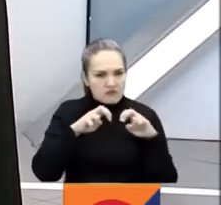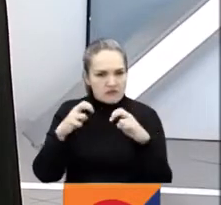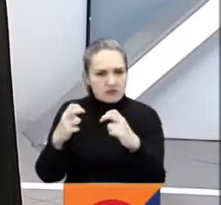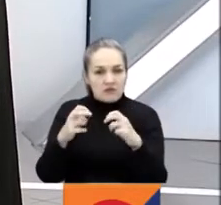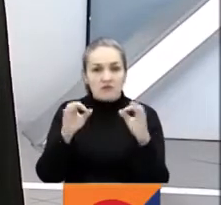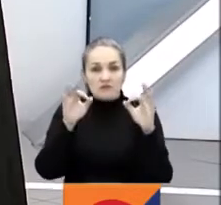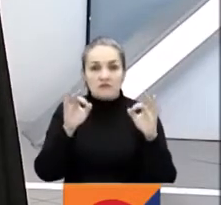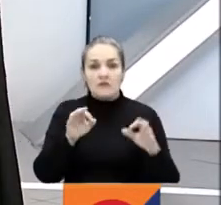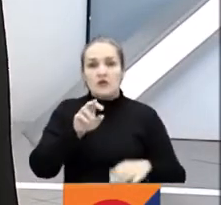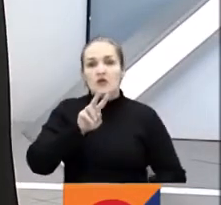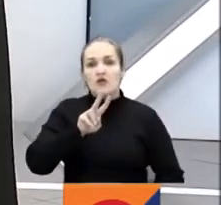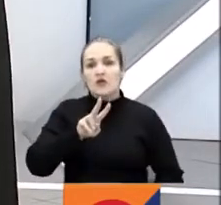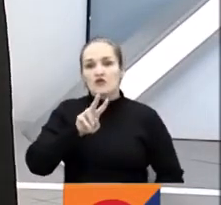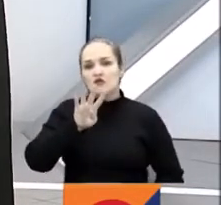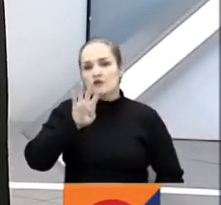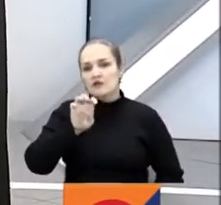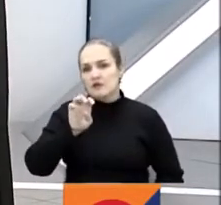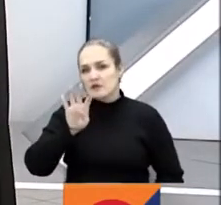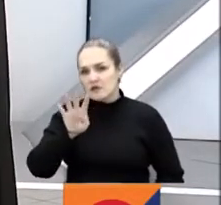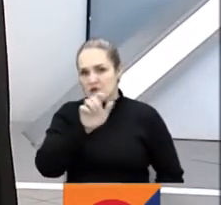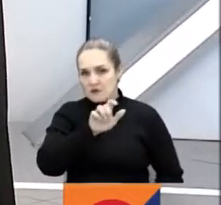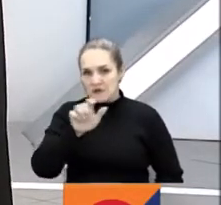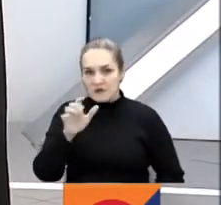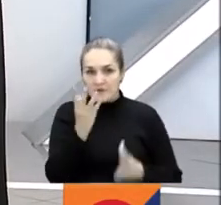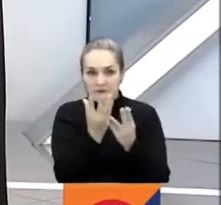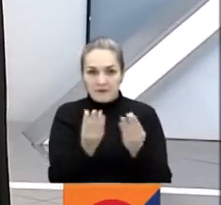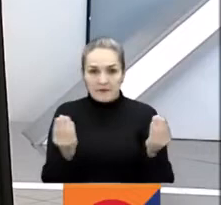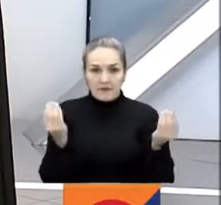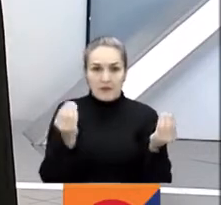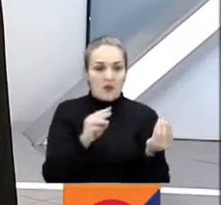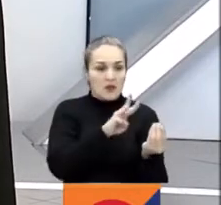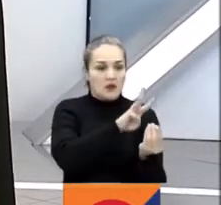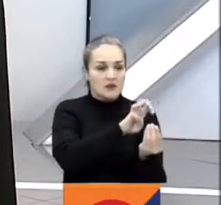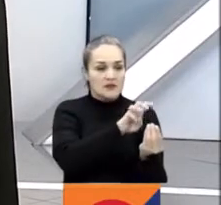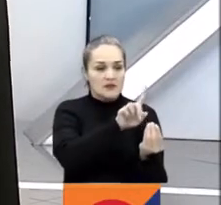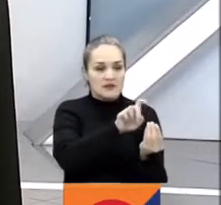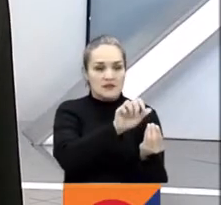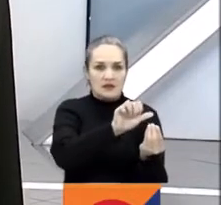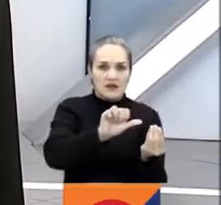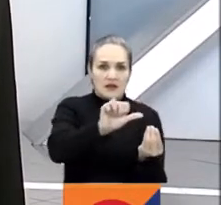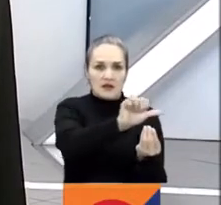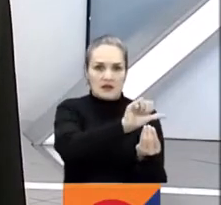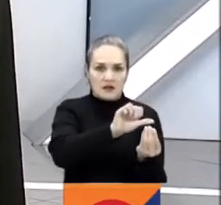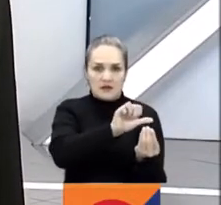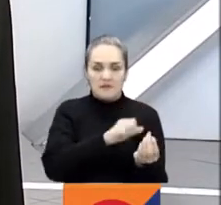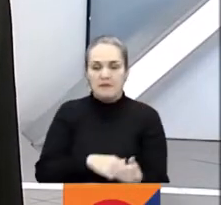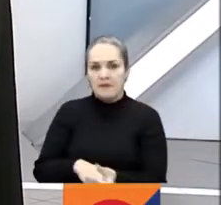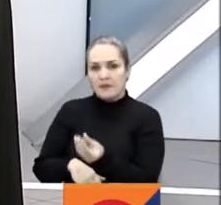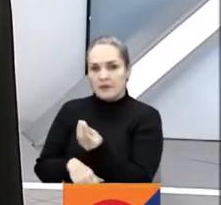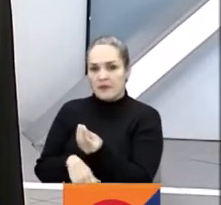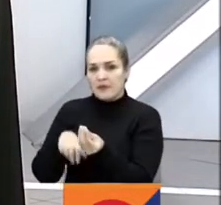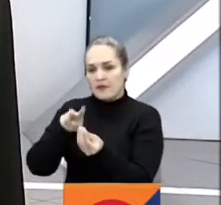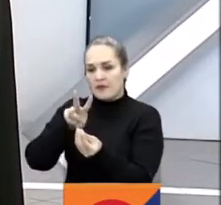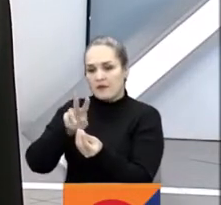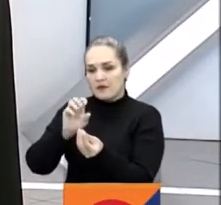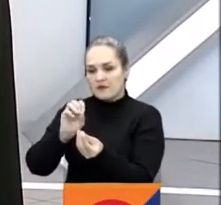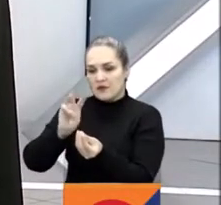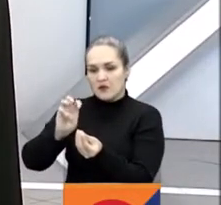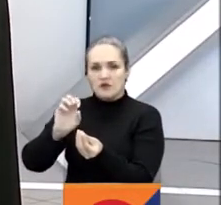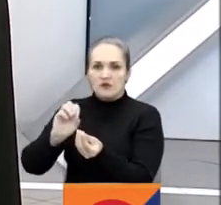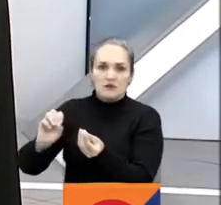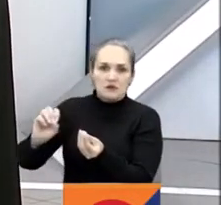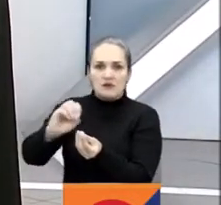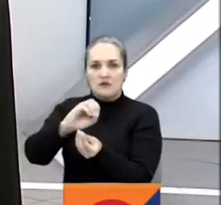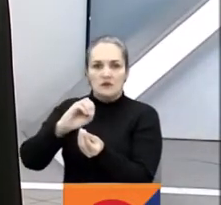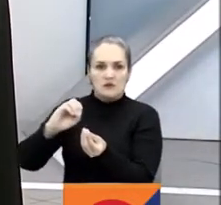294 congresistas, 86 son mujeres y 208 son hombres, 32 senadoras